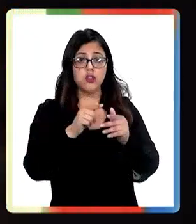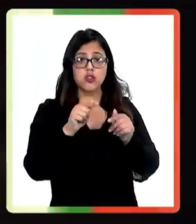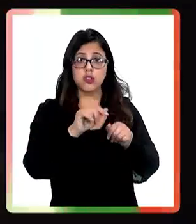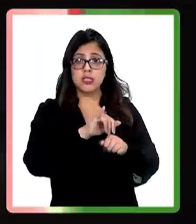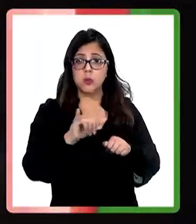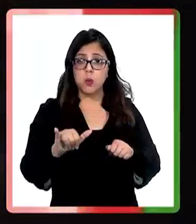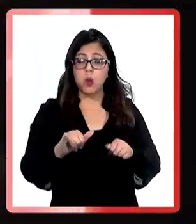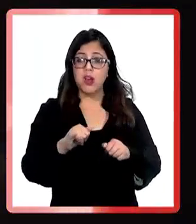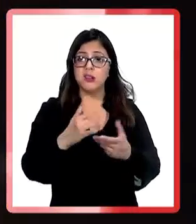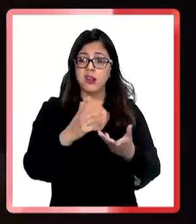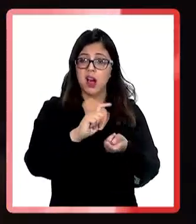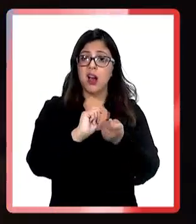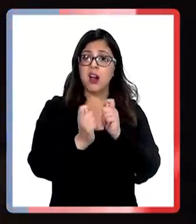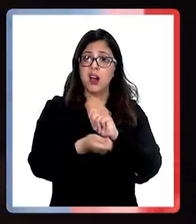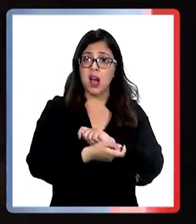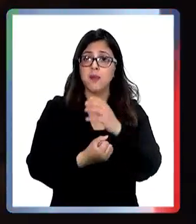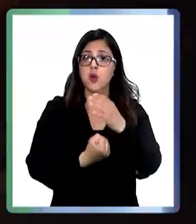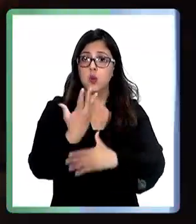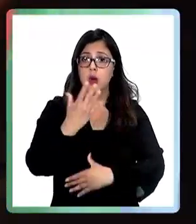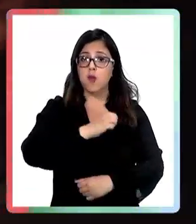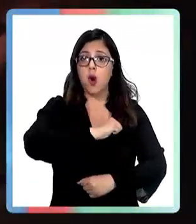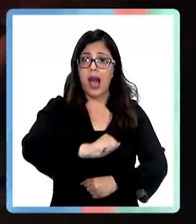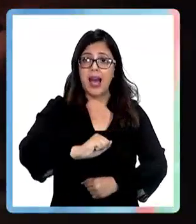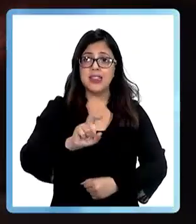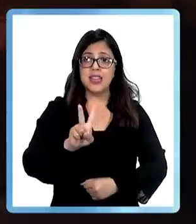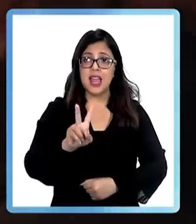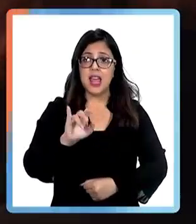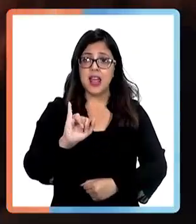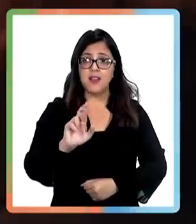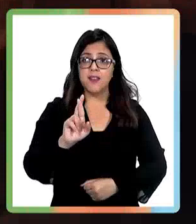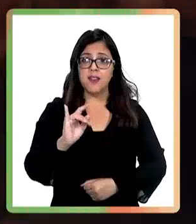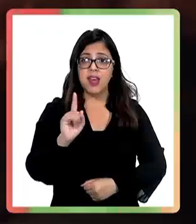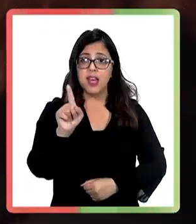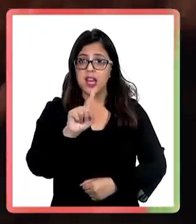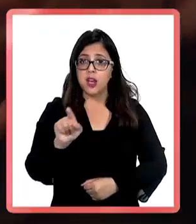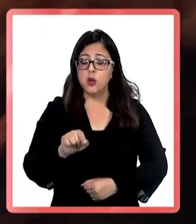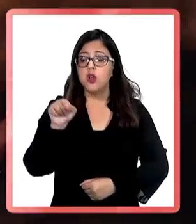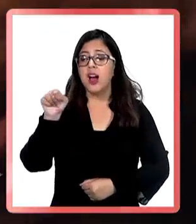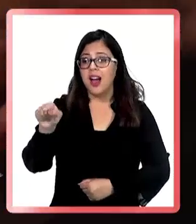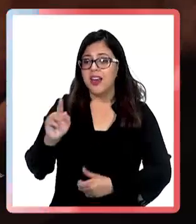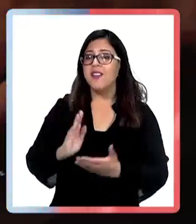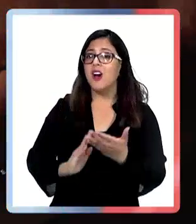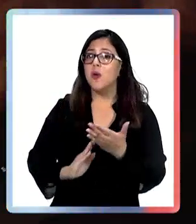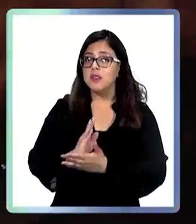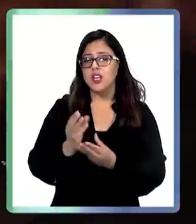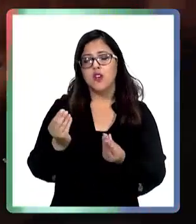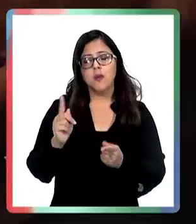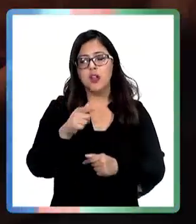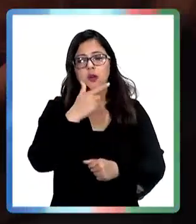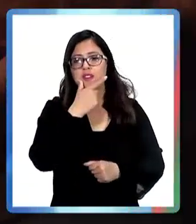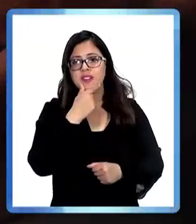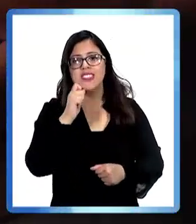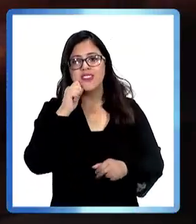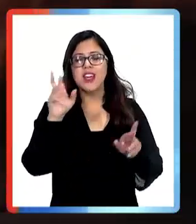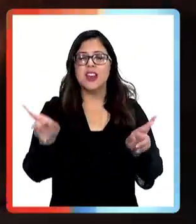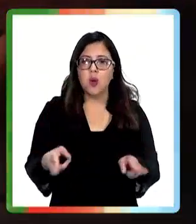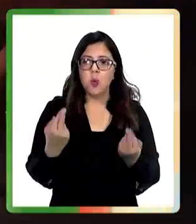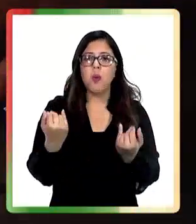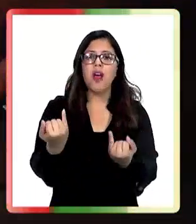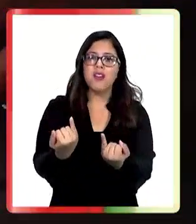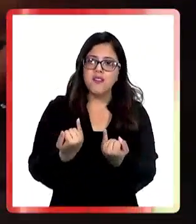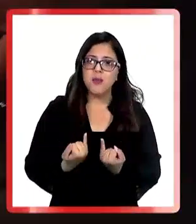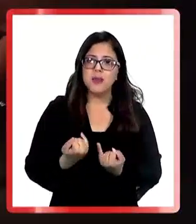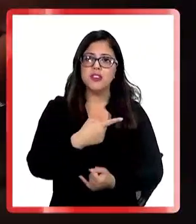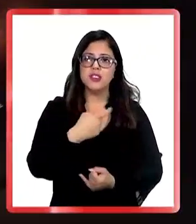el cambio del antivirus, al nuevo antivirus, vamos a comenzar la tarea que no es fácil de recuperar la